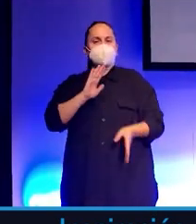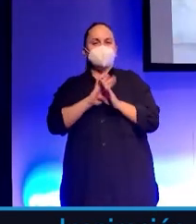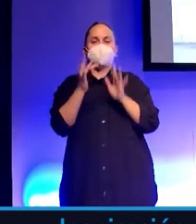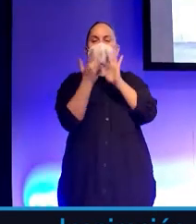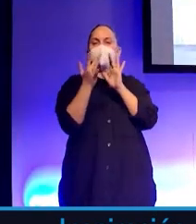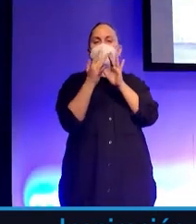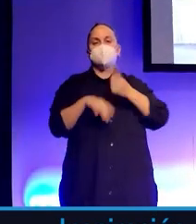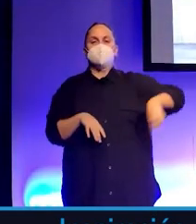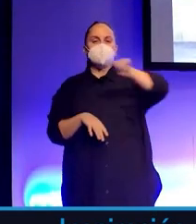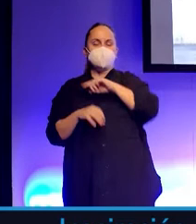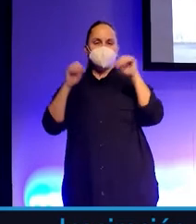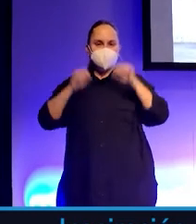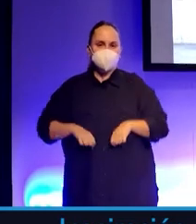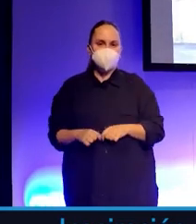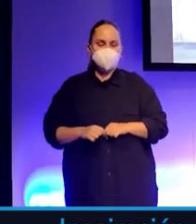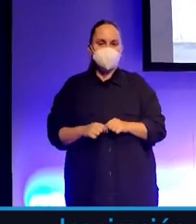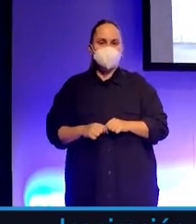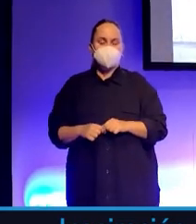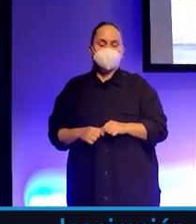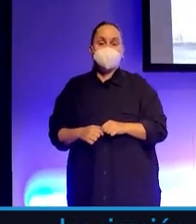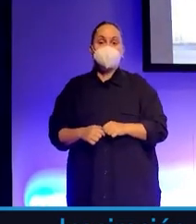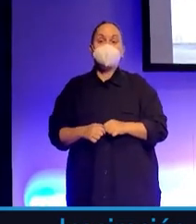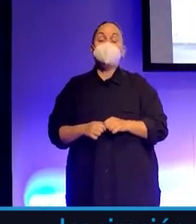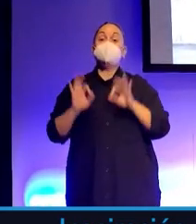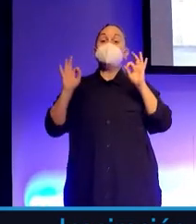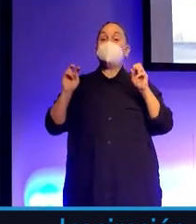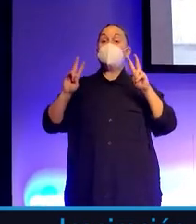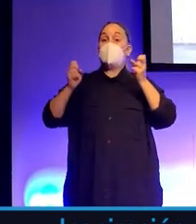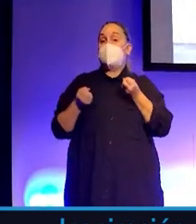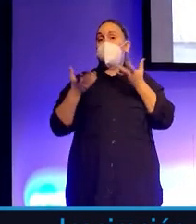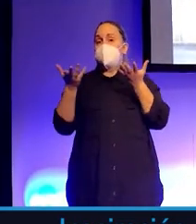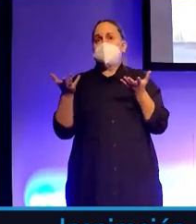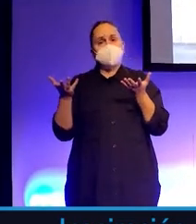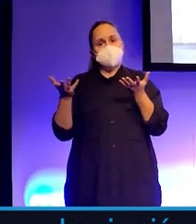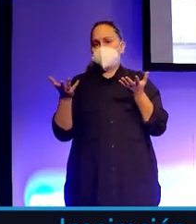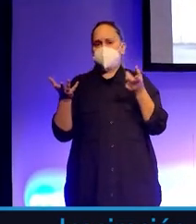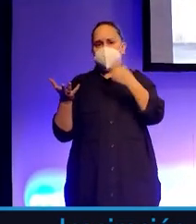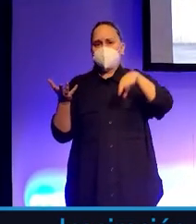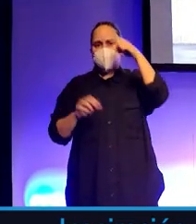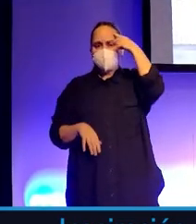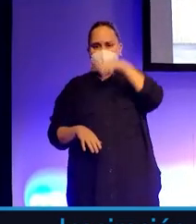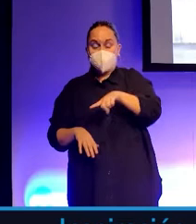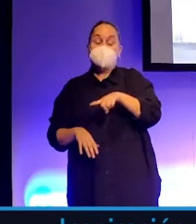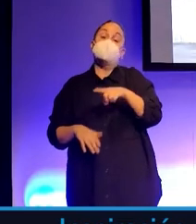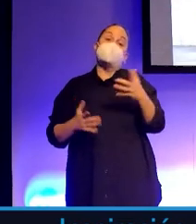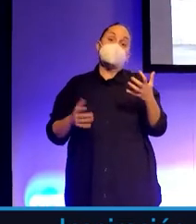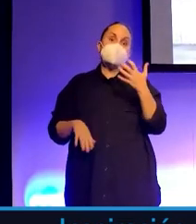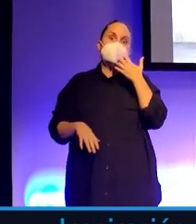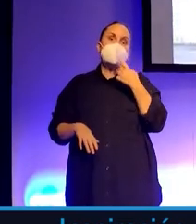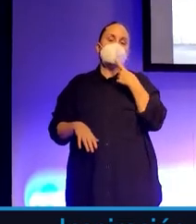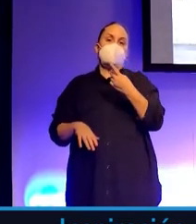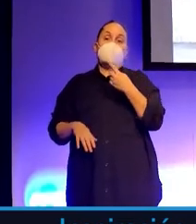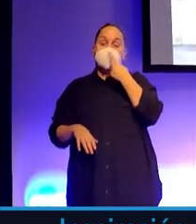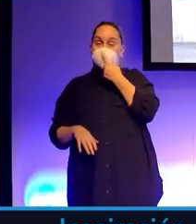conversación con todos ustedes. No digo nada nuevo, no digo nada nuevo si digo que